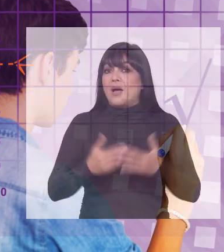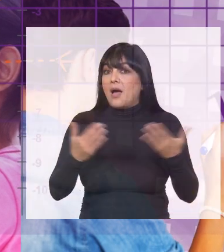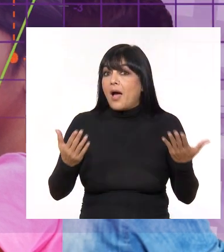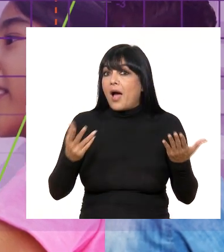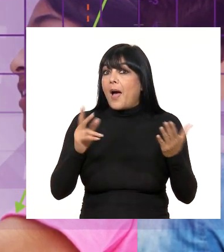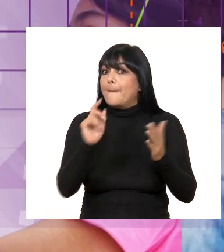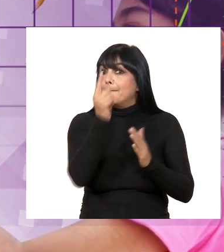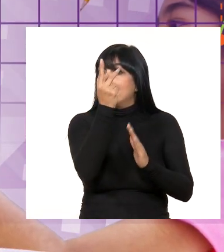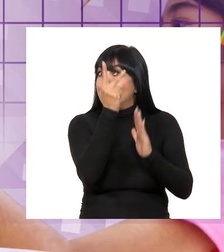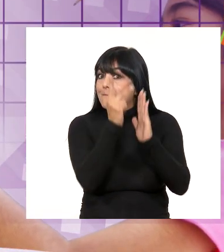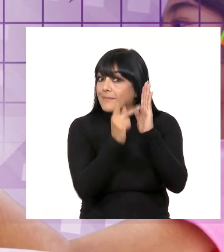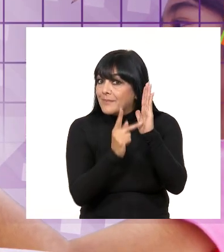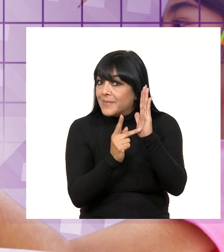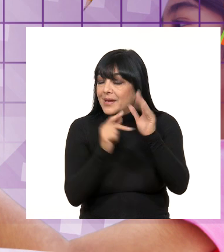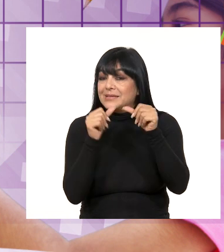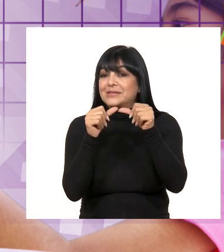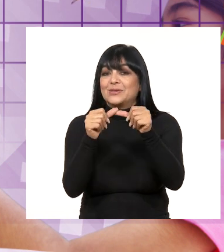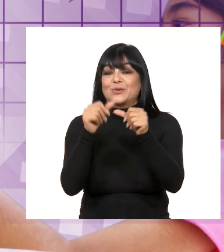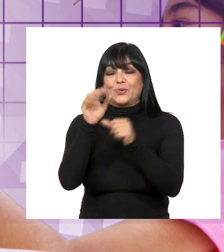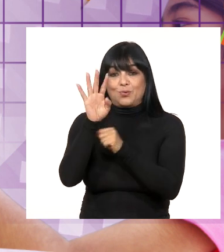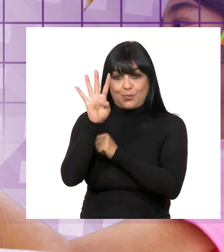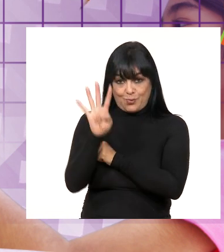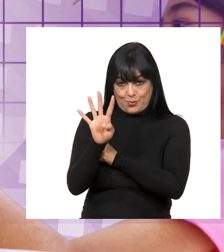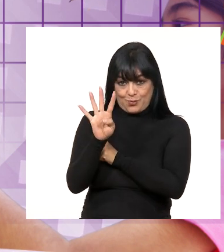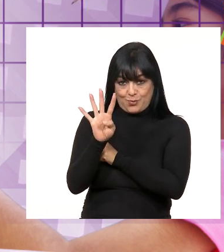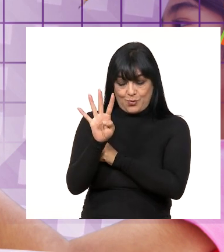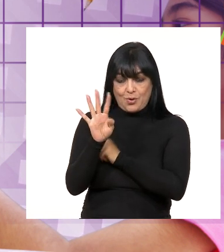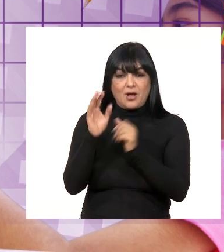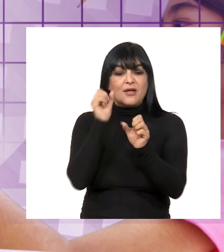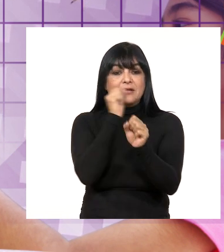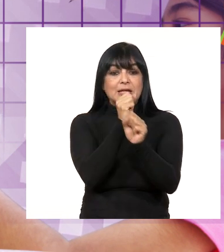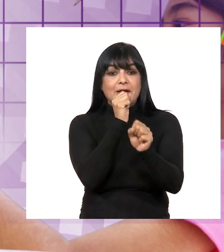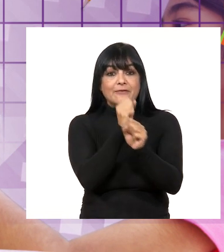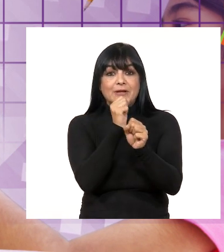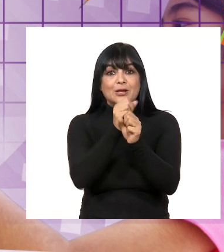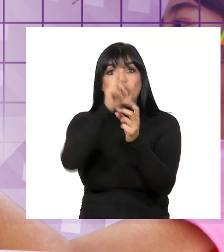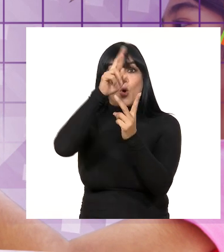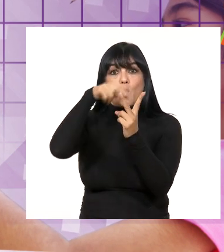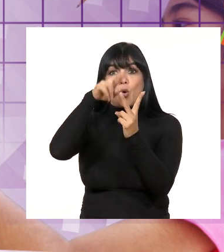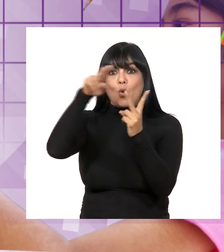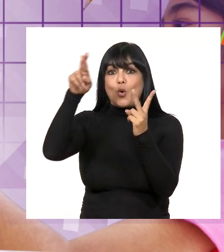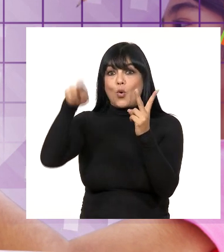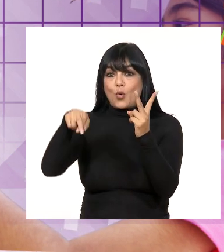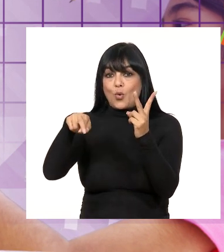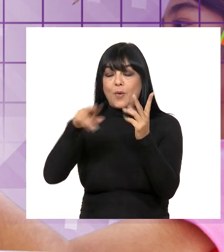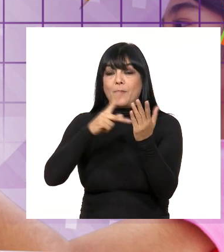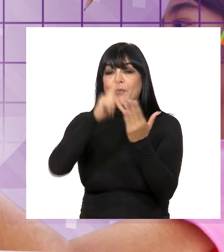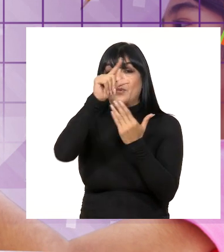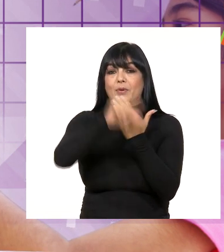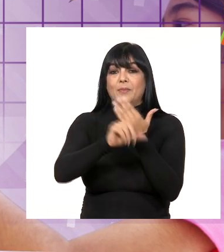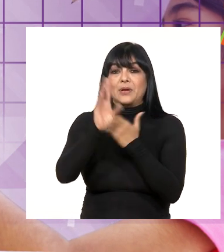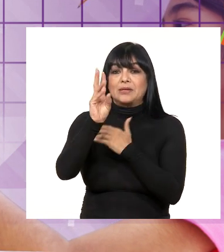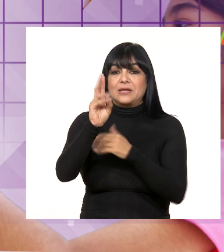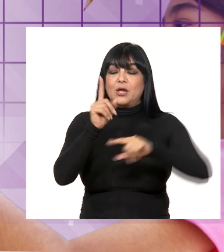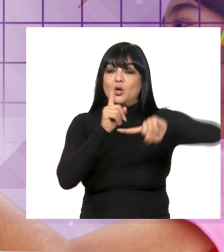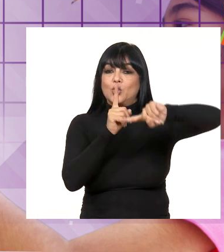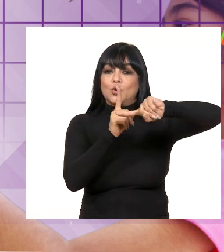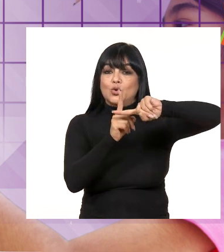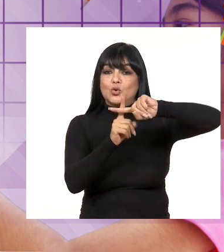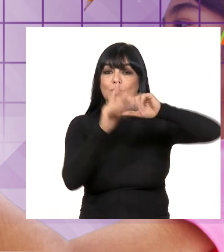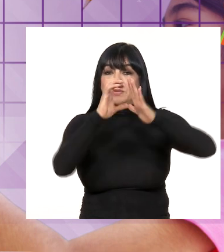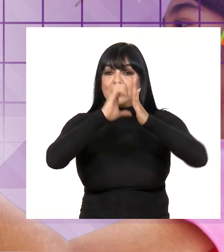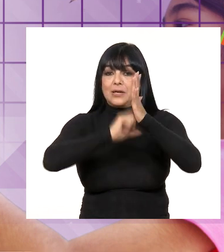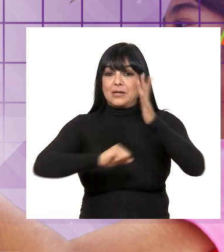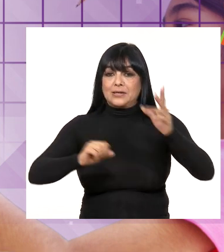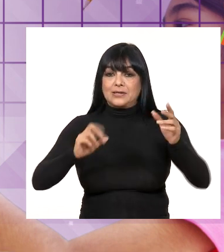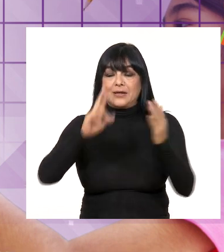Parcial primero, secuencia 4, operaciones con raíces. Programa 6, suma y